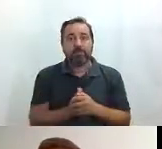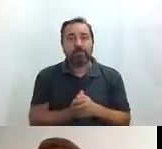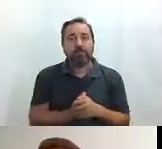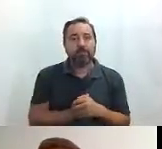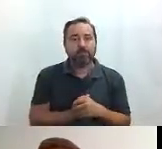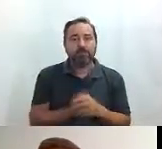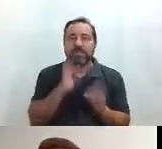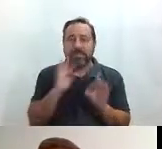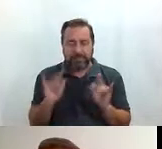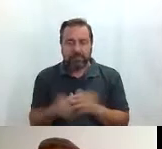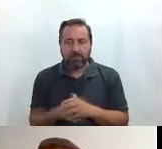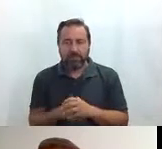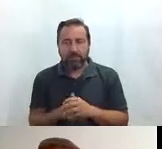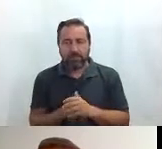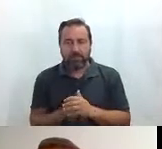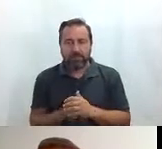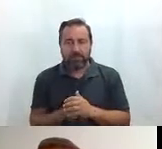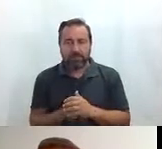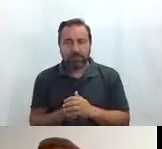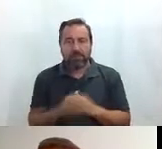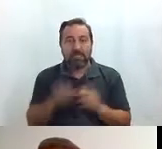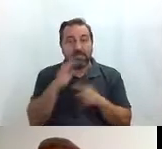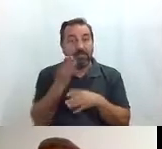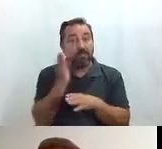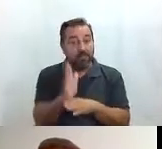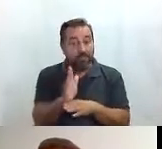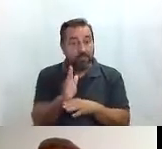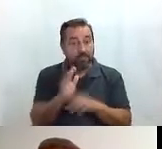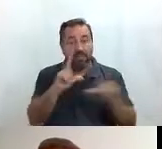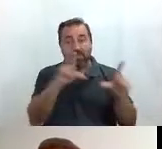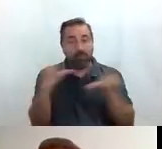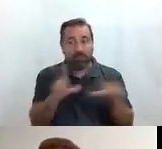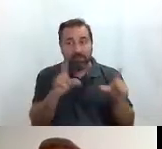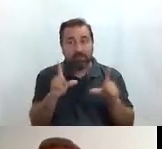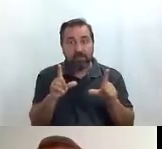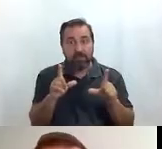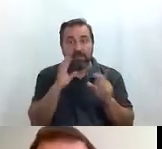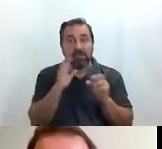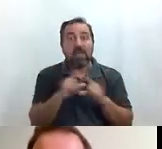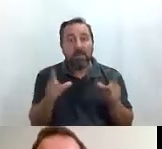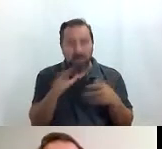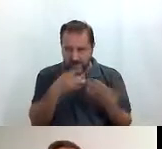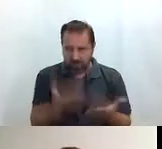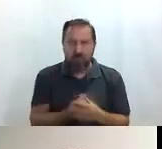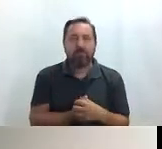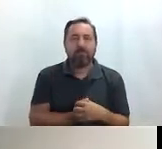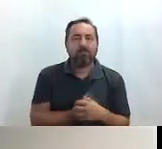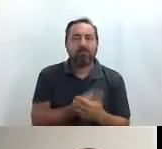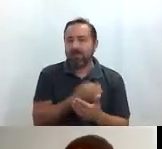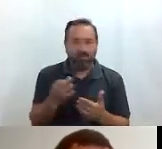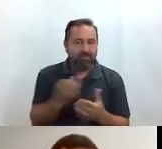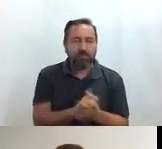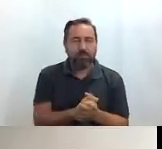Sí. ¿Y se ve la presentación con diapositivas? Hazla grande. Ahora. Ahora, fenomenal. Ahora,